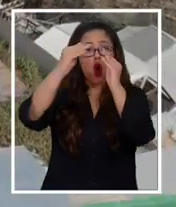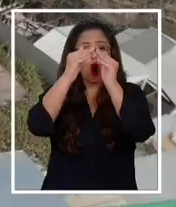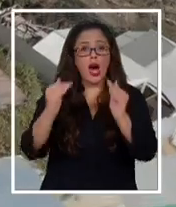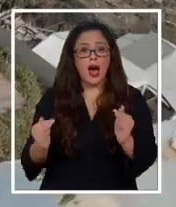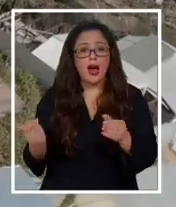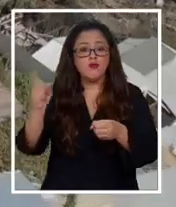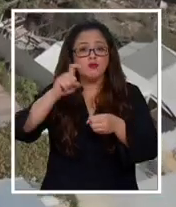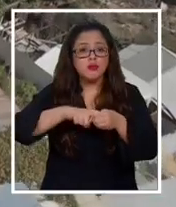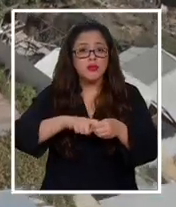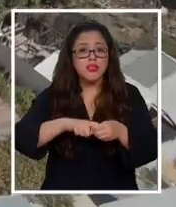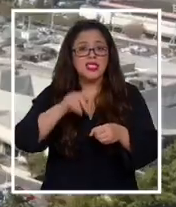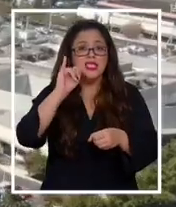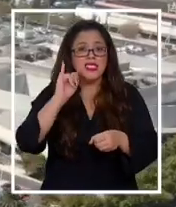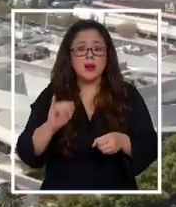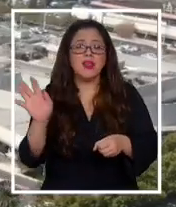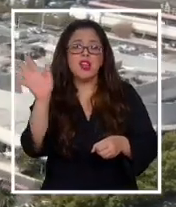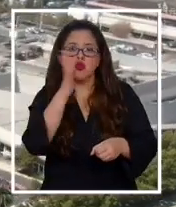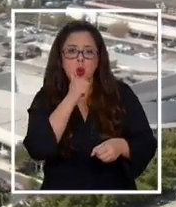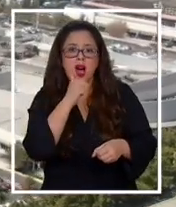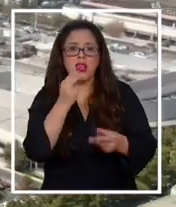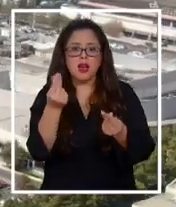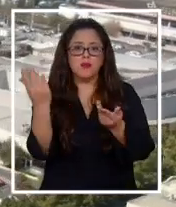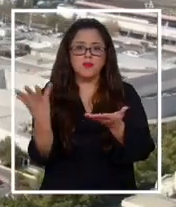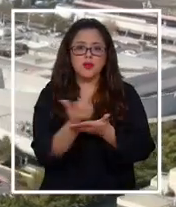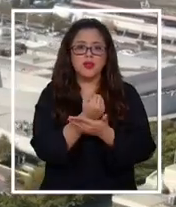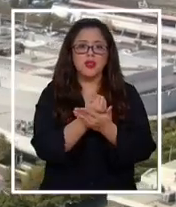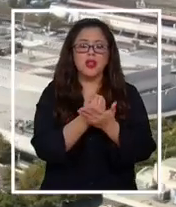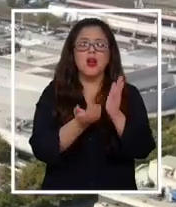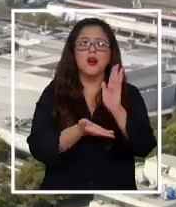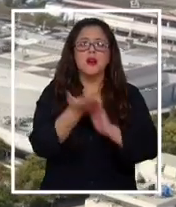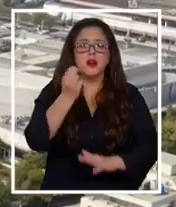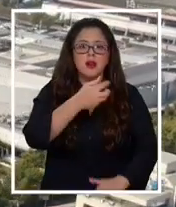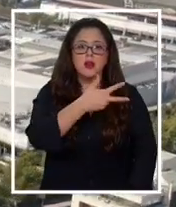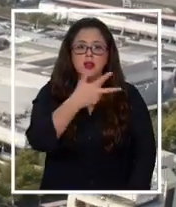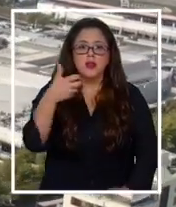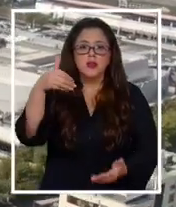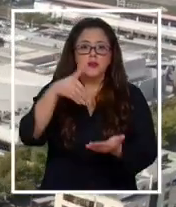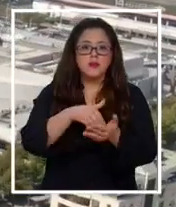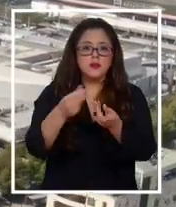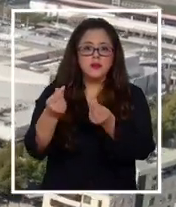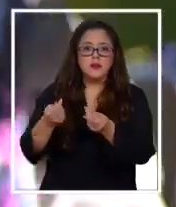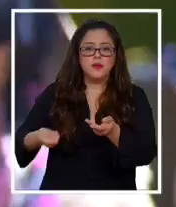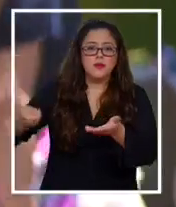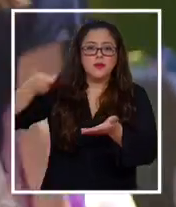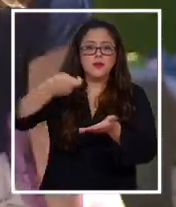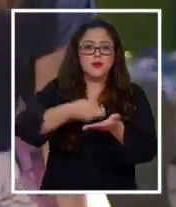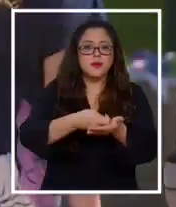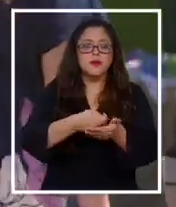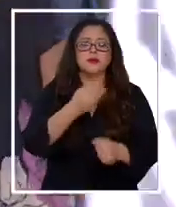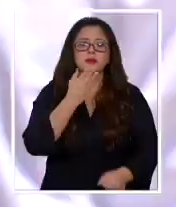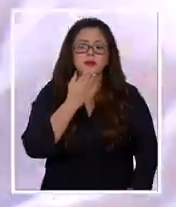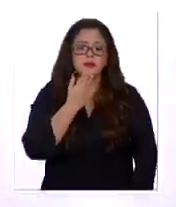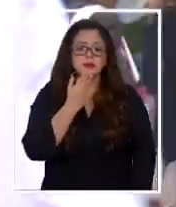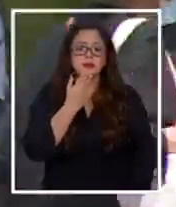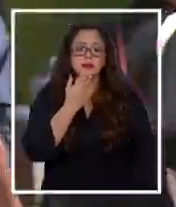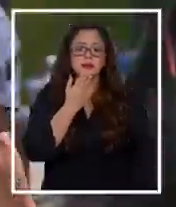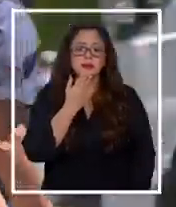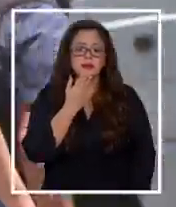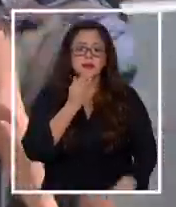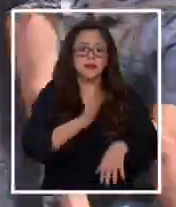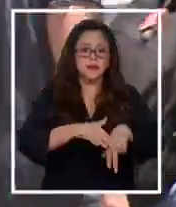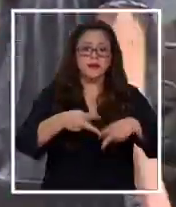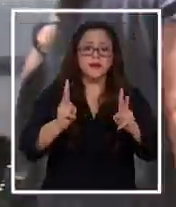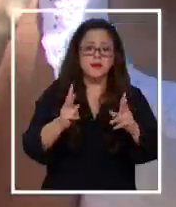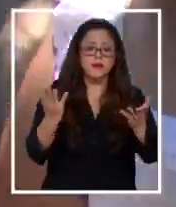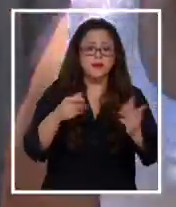siempre que no se reciban ingresos por sobre los 800 mil pesos per cápita. También estará disponible